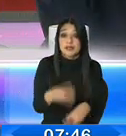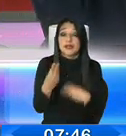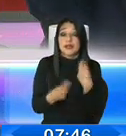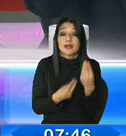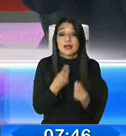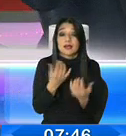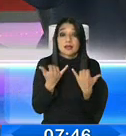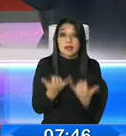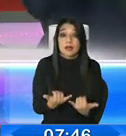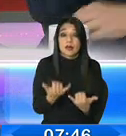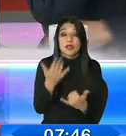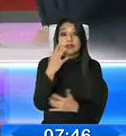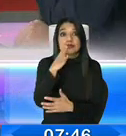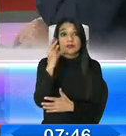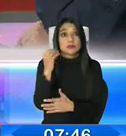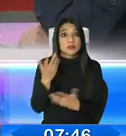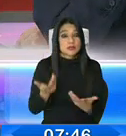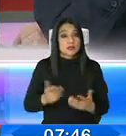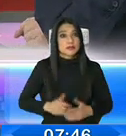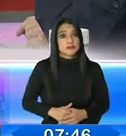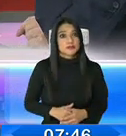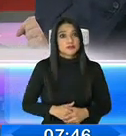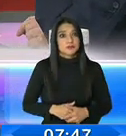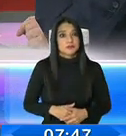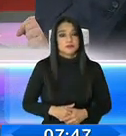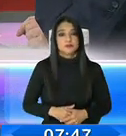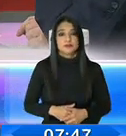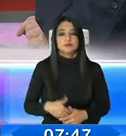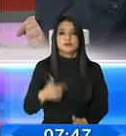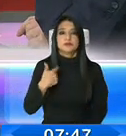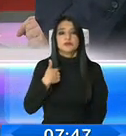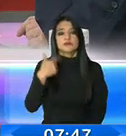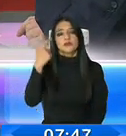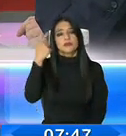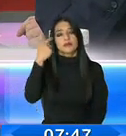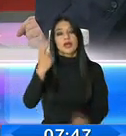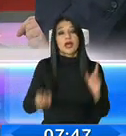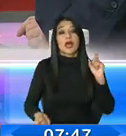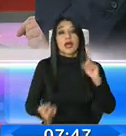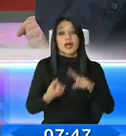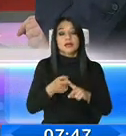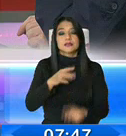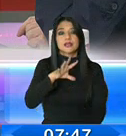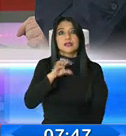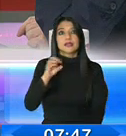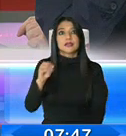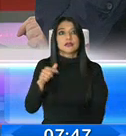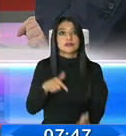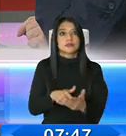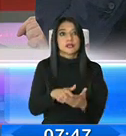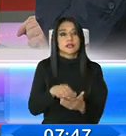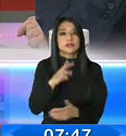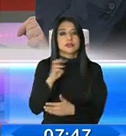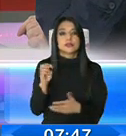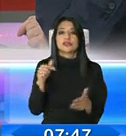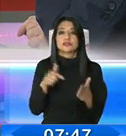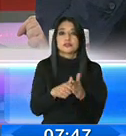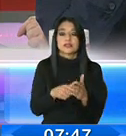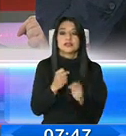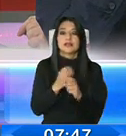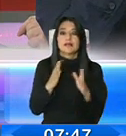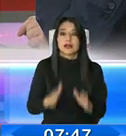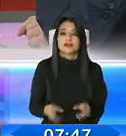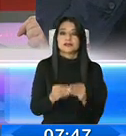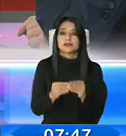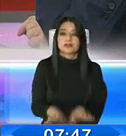hoy estamos con 150 años. Pensamos, pensamos que podrían ser hasta 500 mil o 600 mil empleos que se pierdan